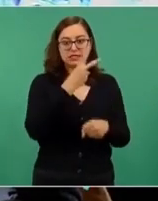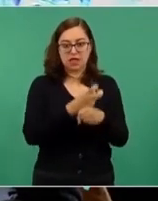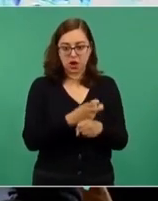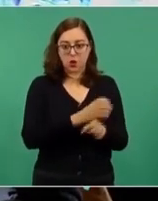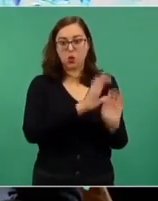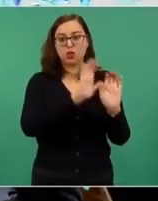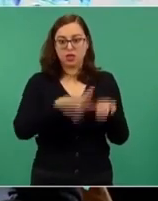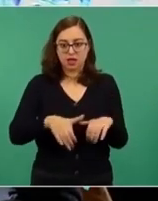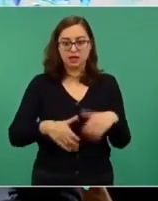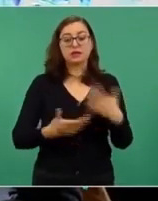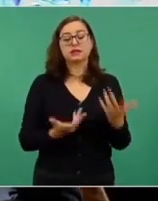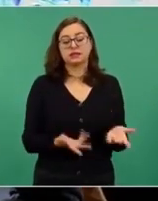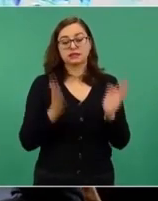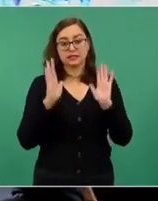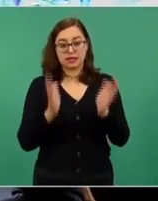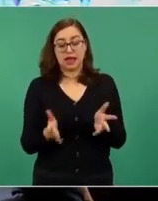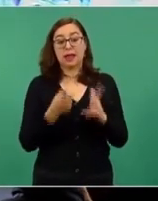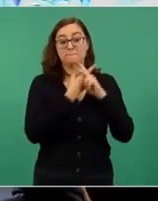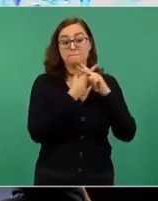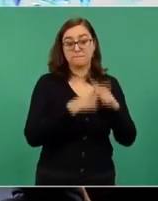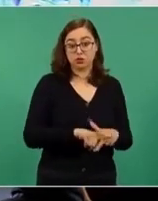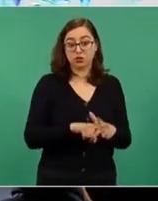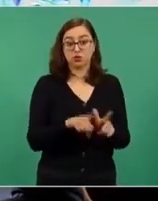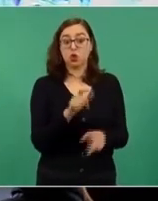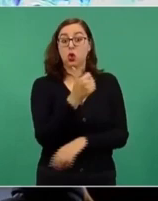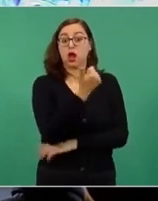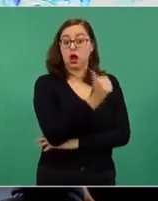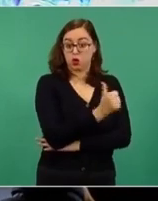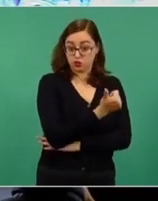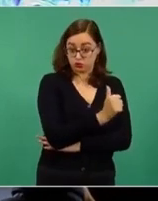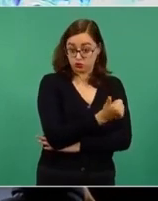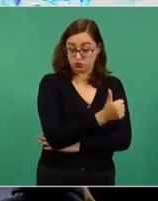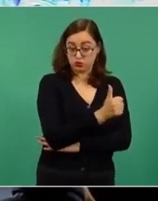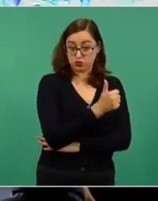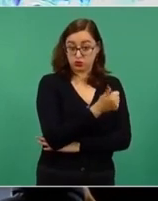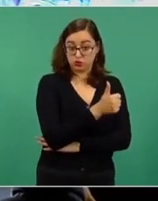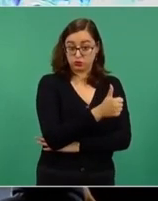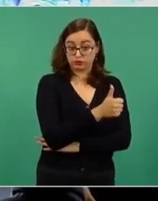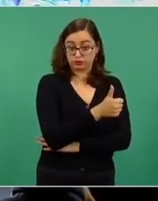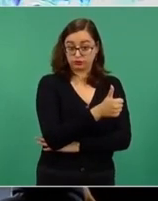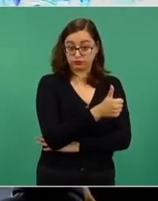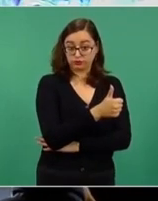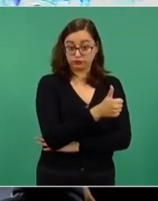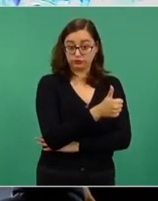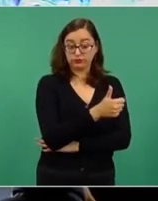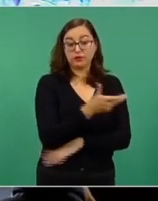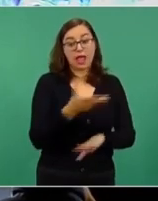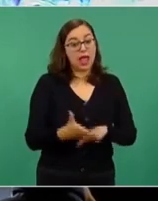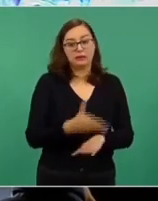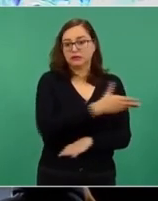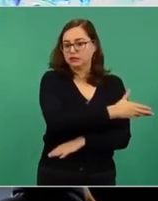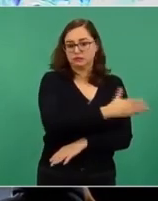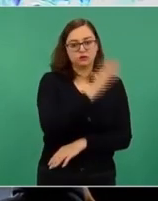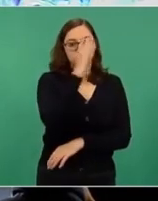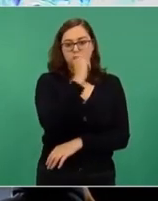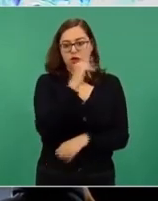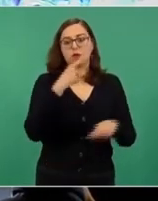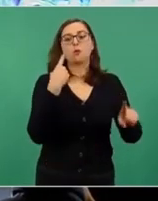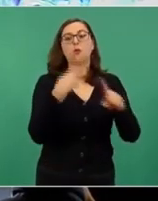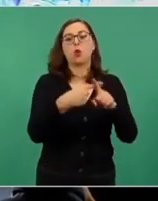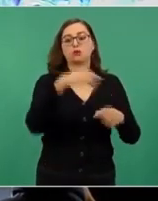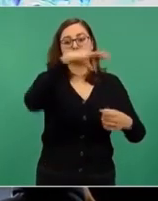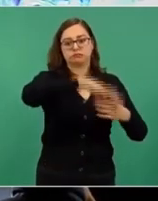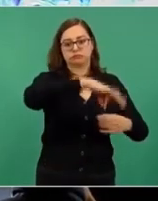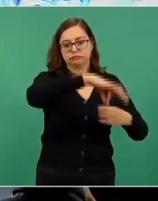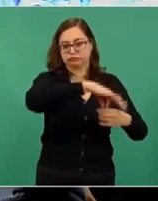noviembre-diciembre. Iniciamos en el mes de agosto, por el tema de las vedas electorales, iniciamos el